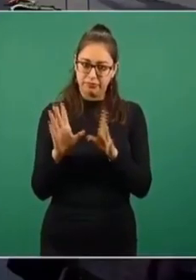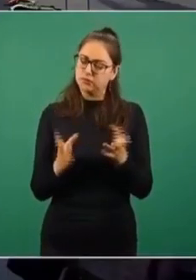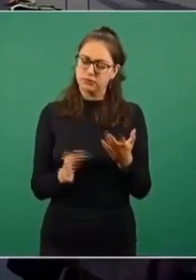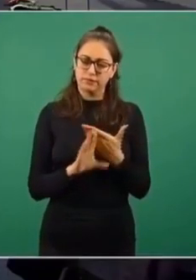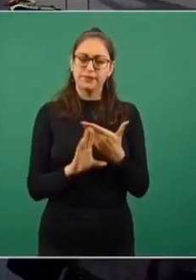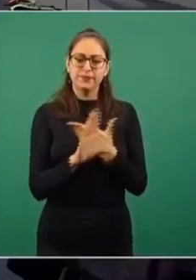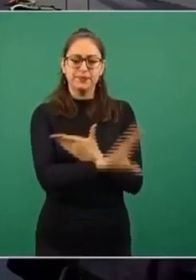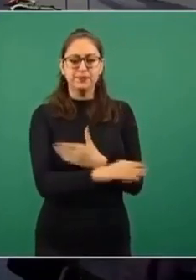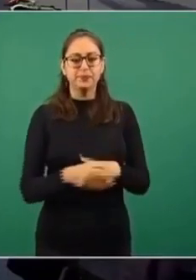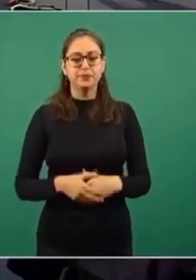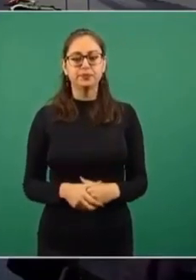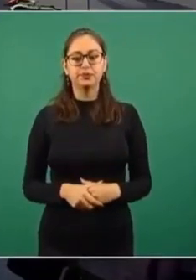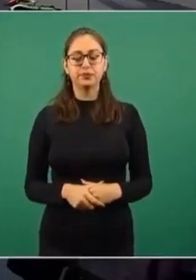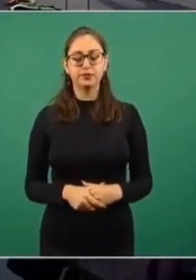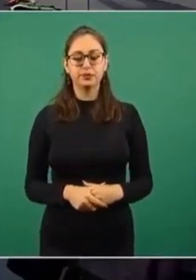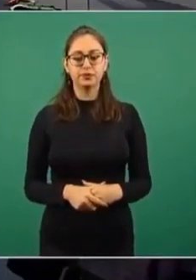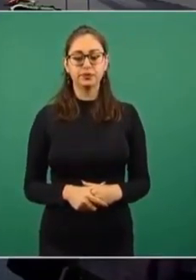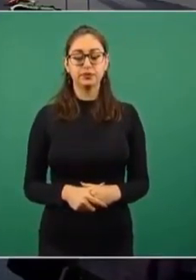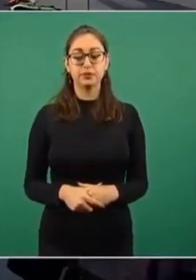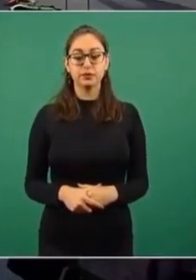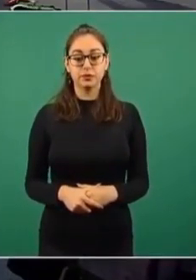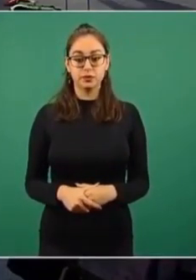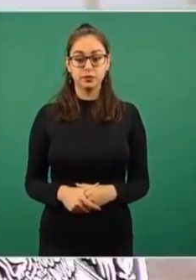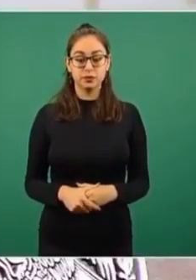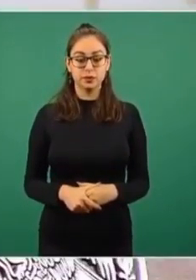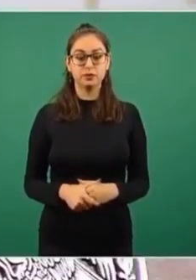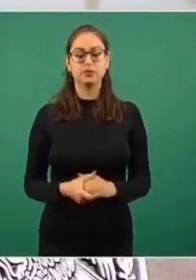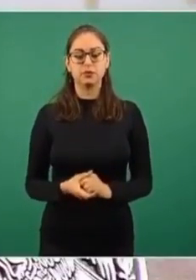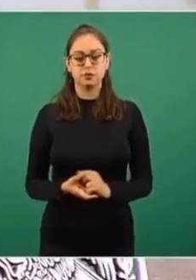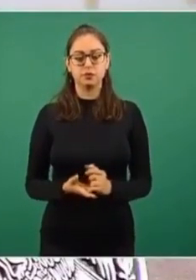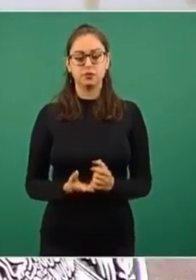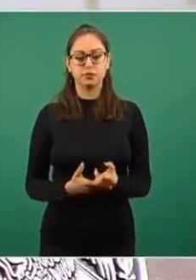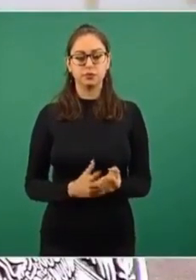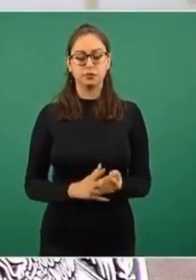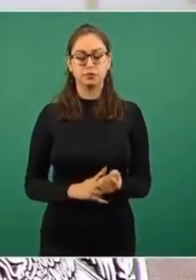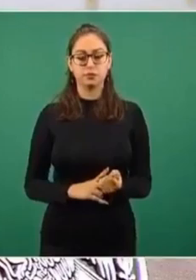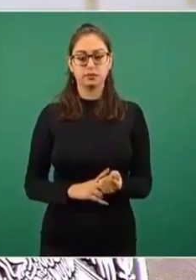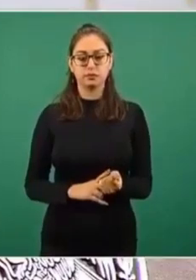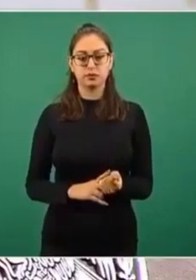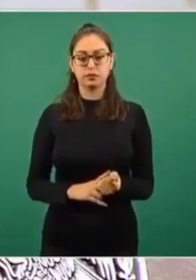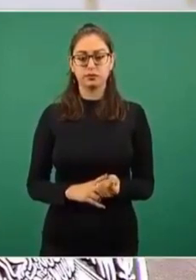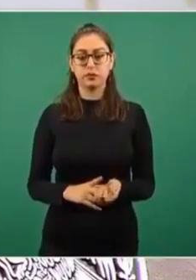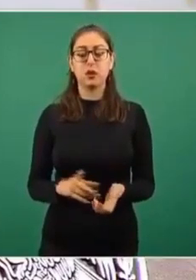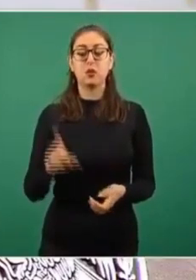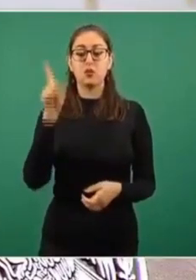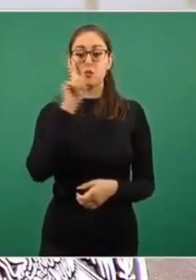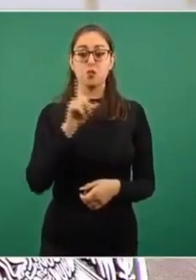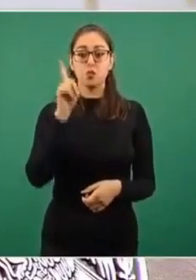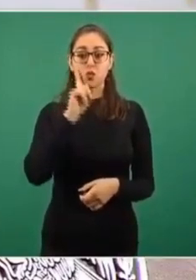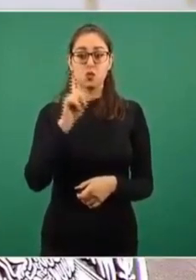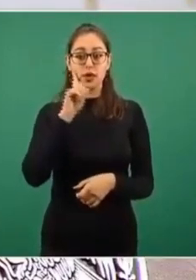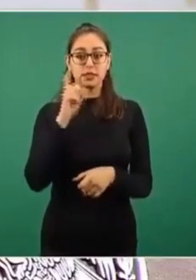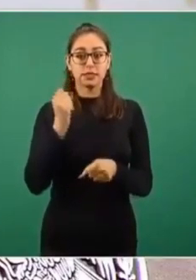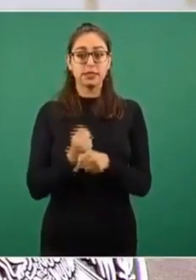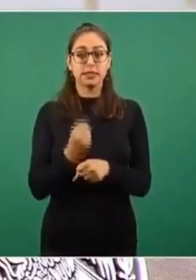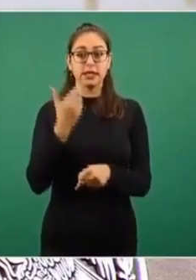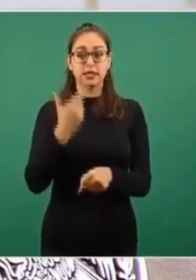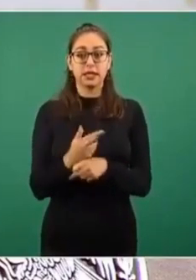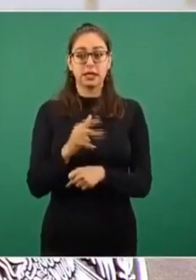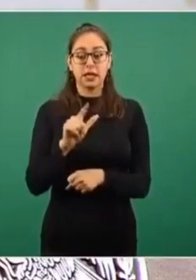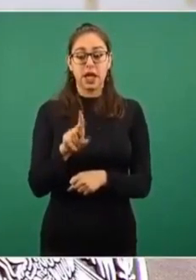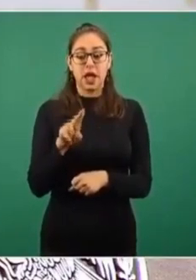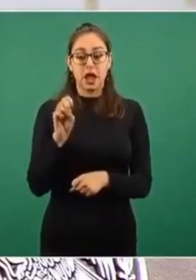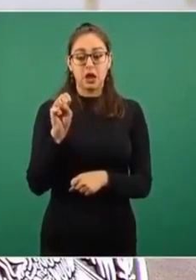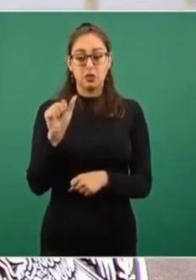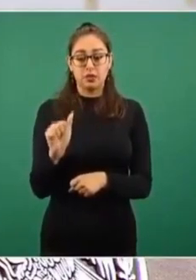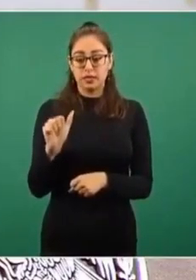Hasta donde tengo conocimiento, ya bajó la secretaria Luisa Alcalde y yo estuvimos, platicamos